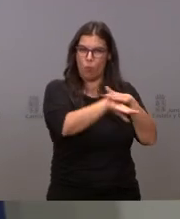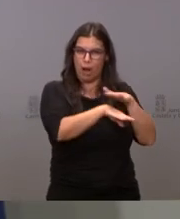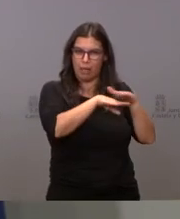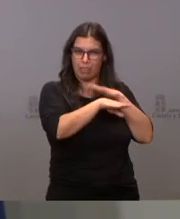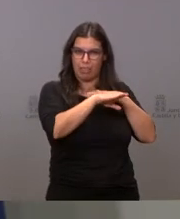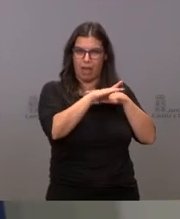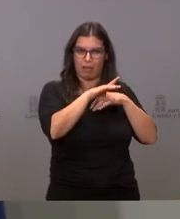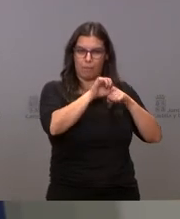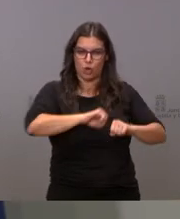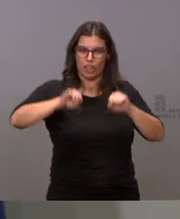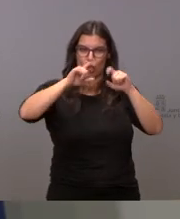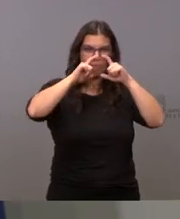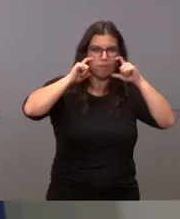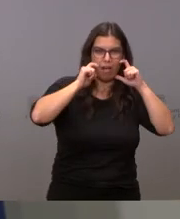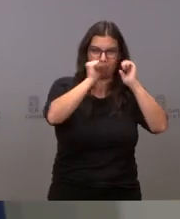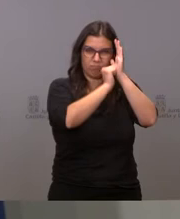recuerdo mal